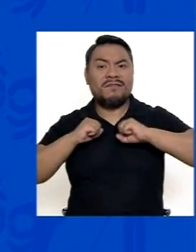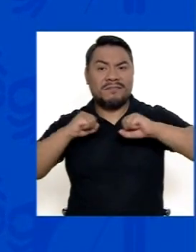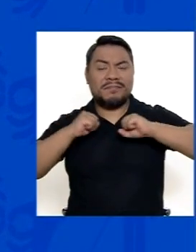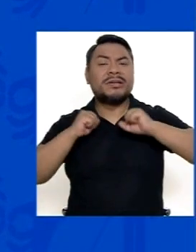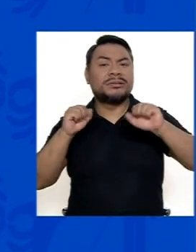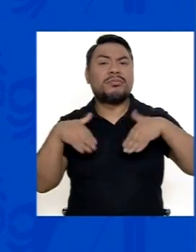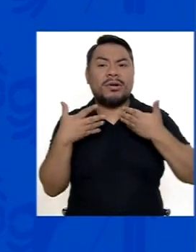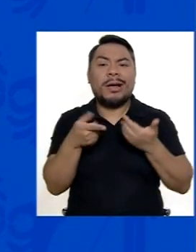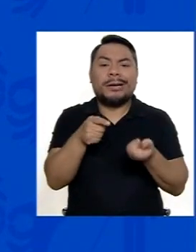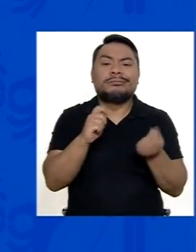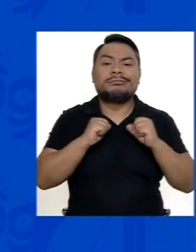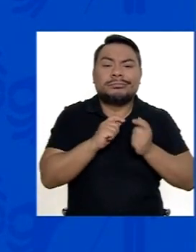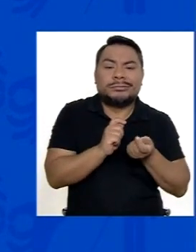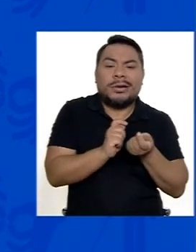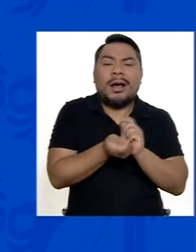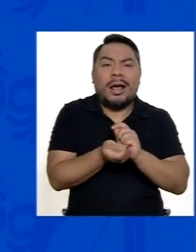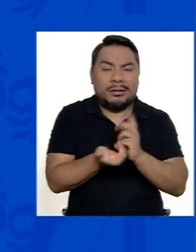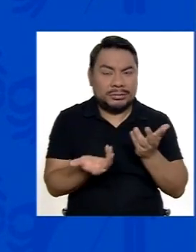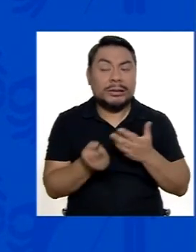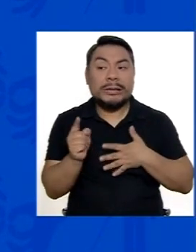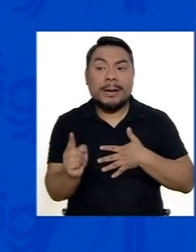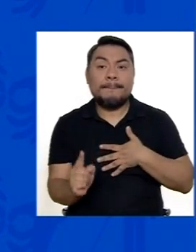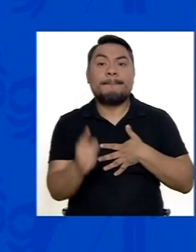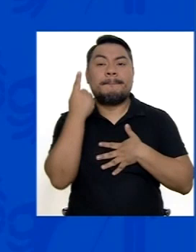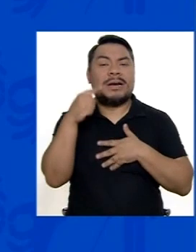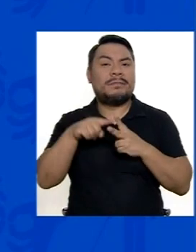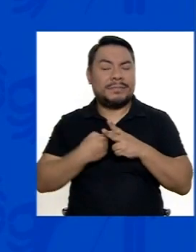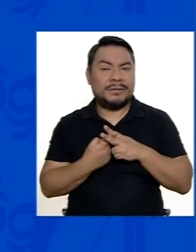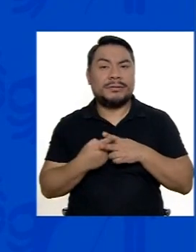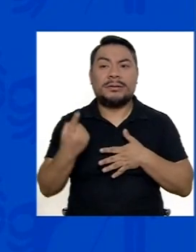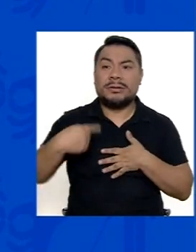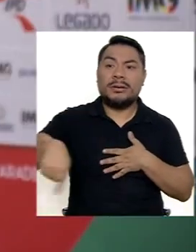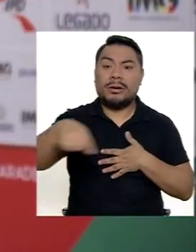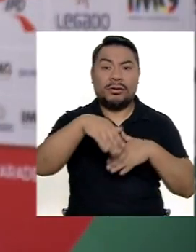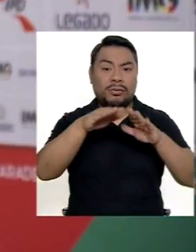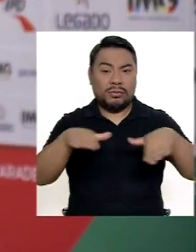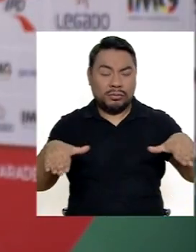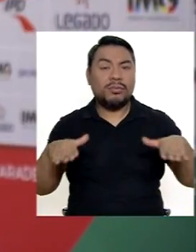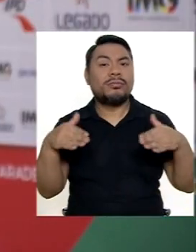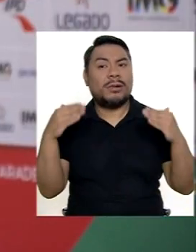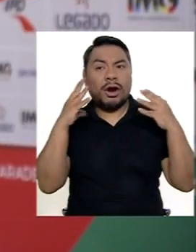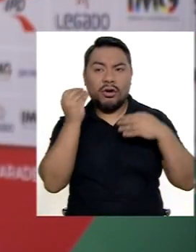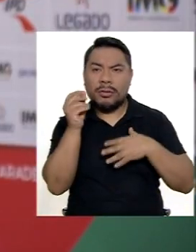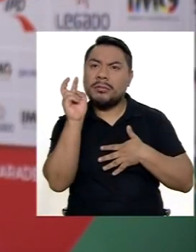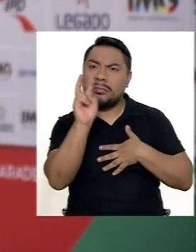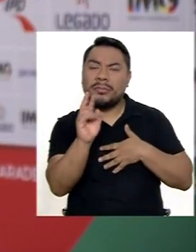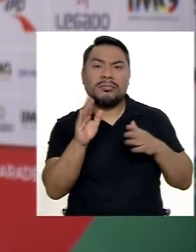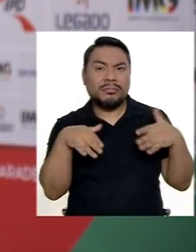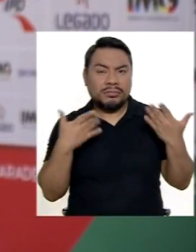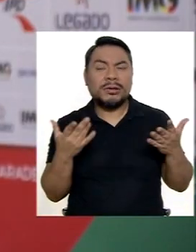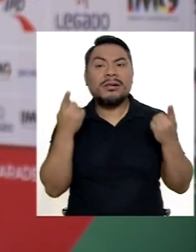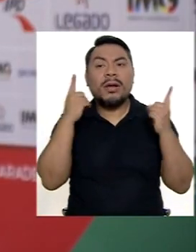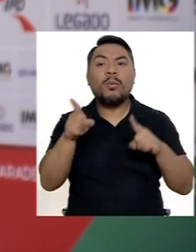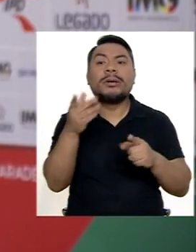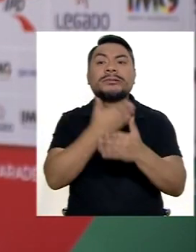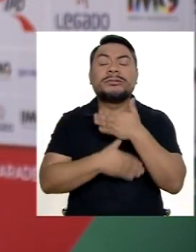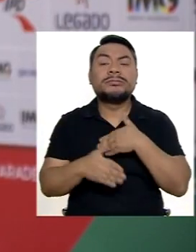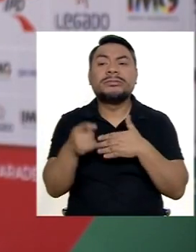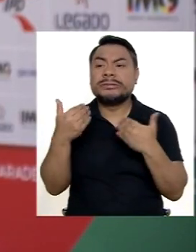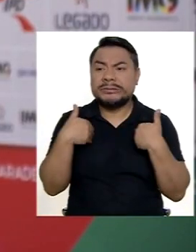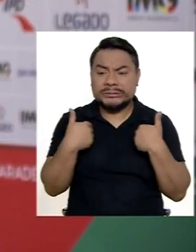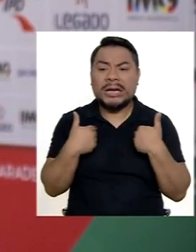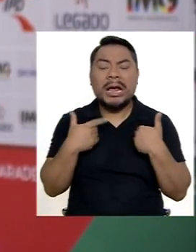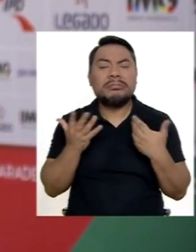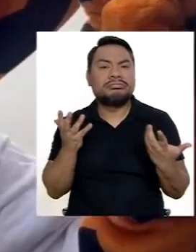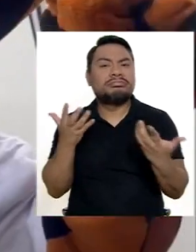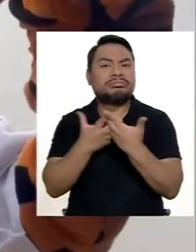actividad física adaptada Y eso es lo primero que hay que empezar Que los chicos también puedan moverse De acuerdo a la discapacidad que